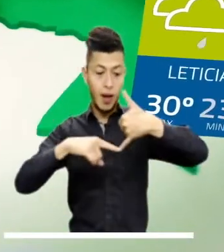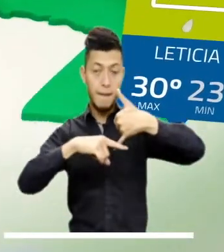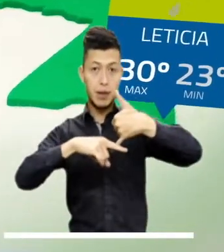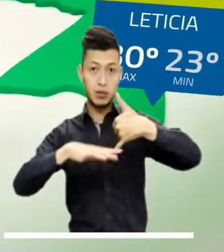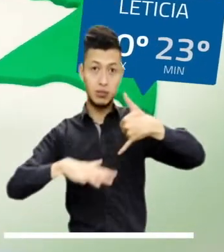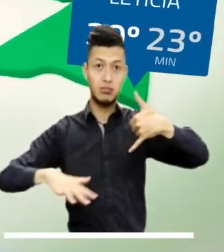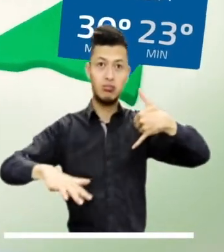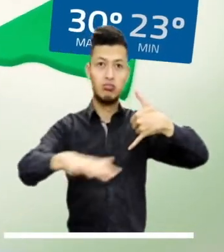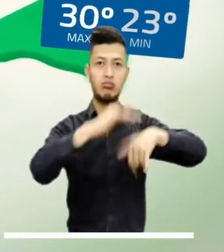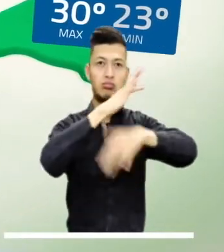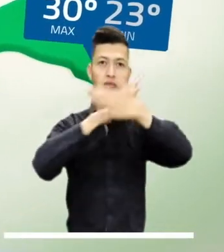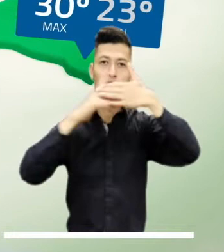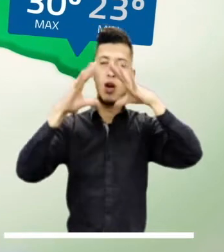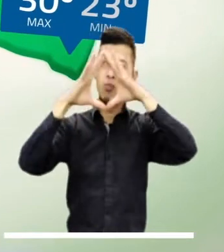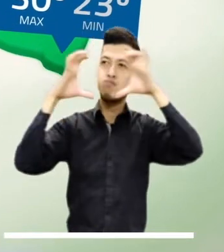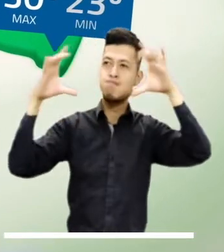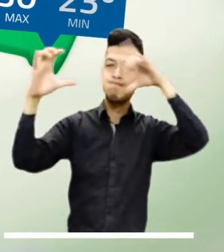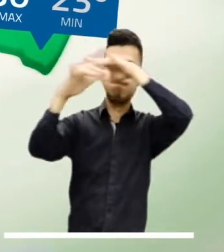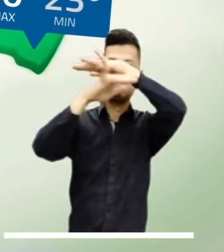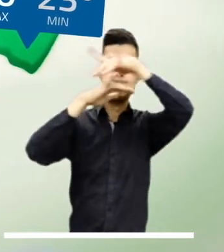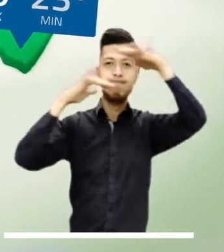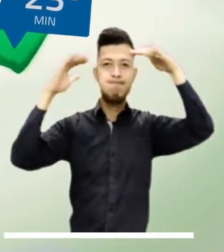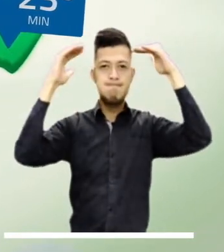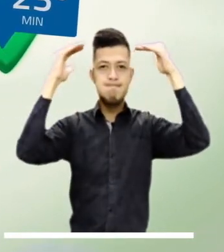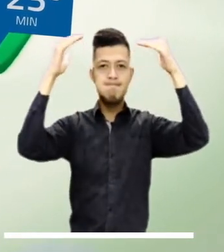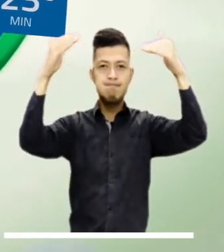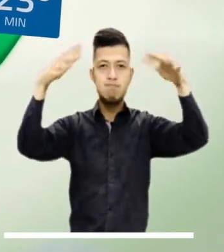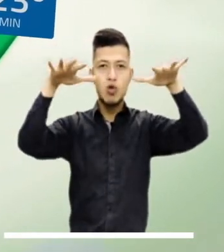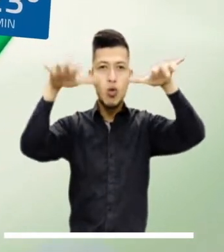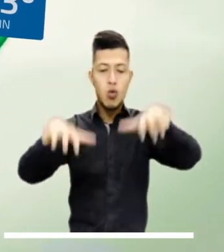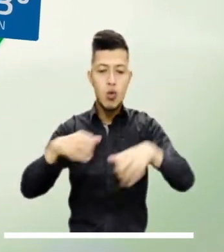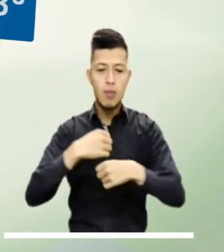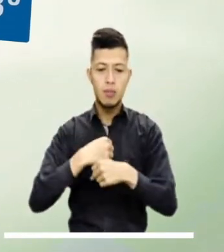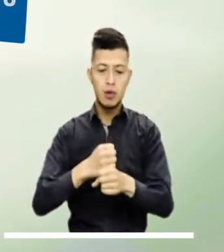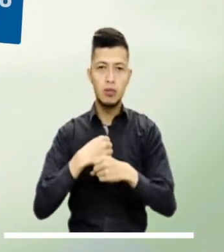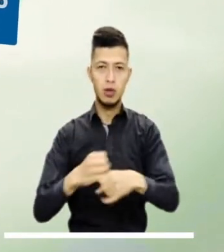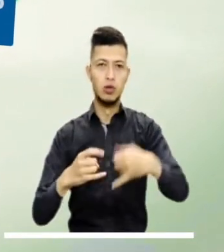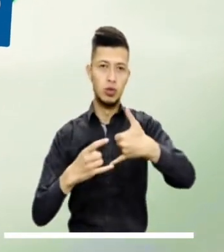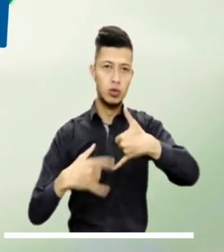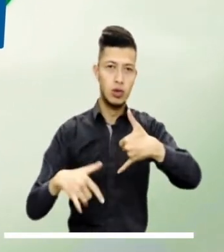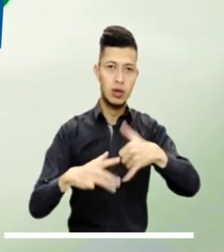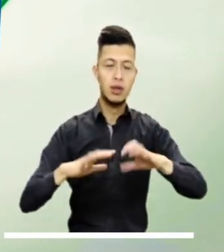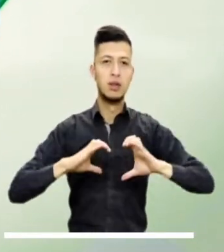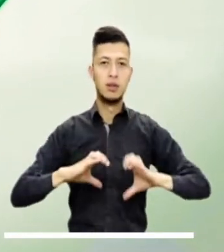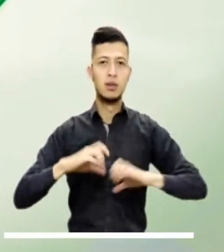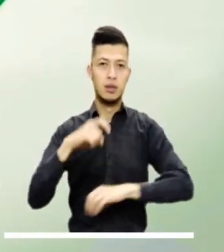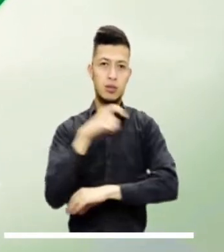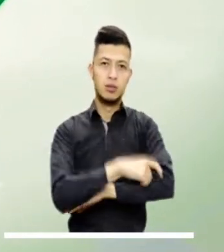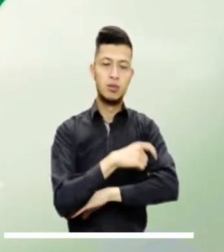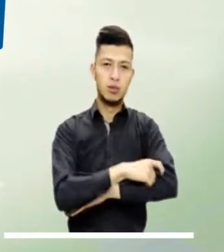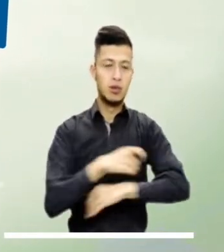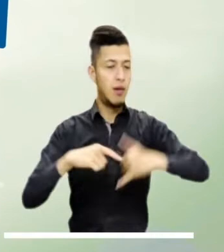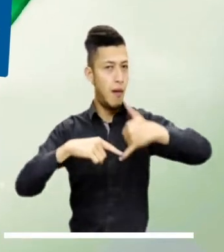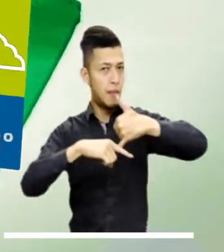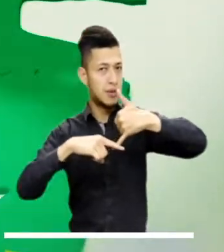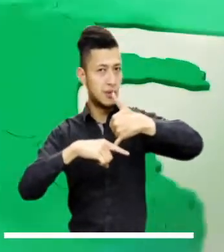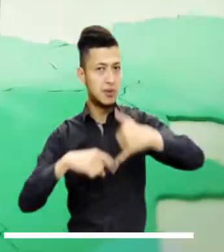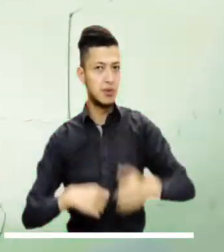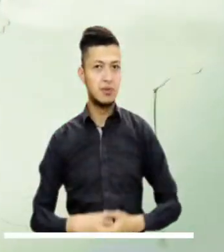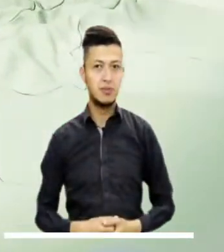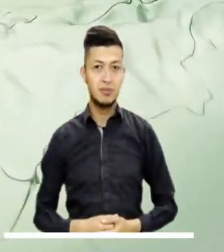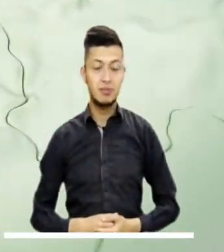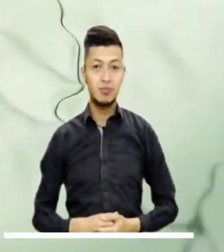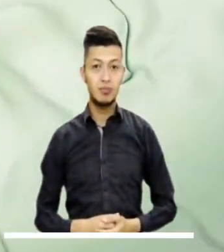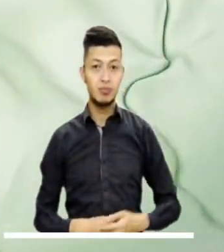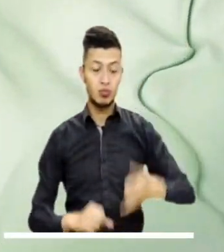amazónica amanece con un cielo parcialmente encapotado y lluvias en Baupés, Guainía, Caquetá, Putumayo y Amazonas.